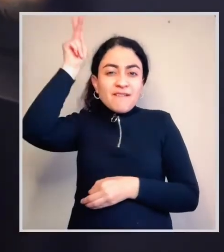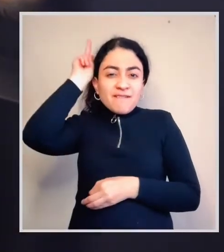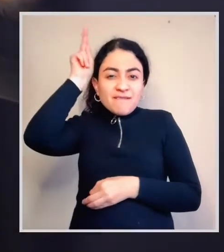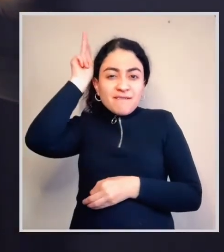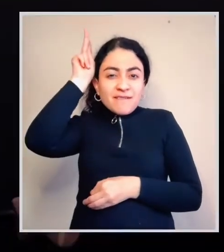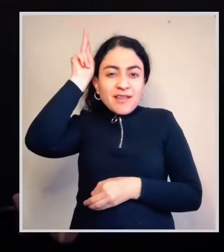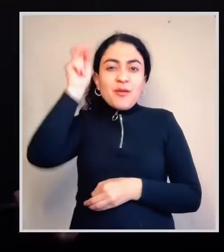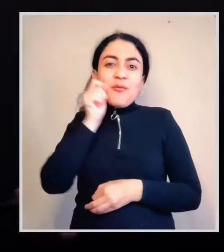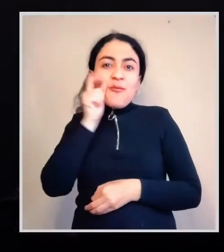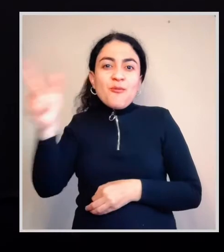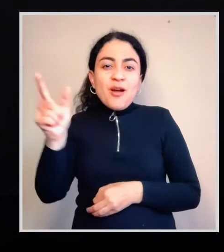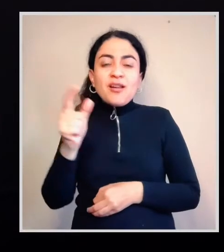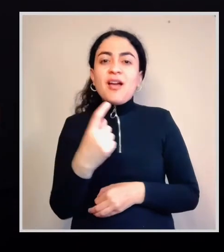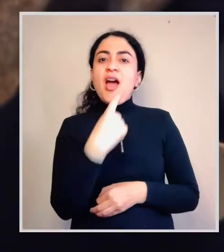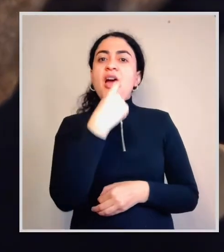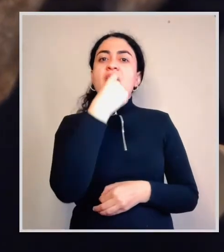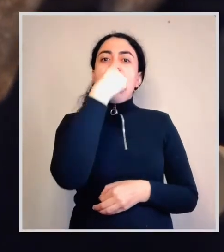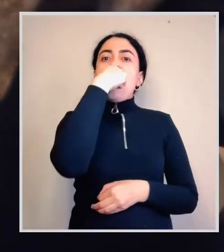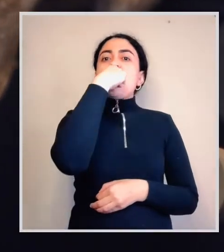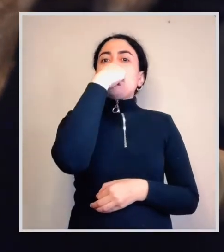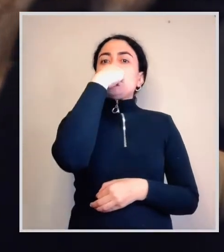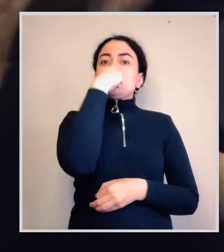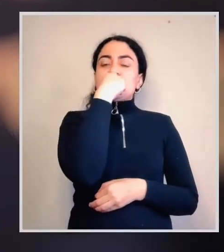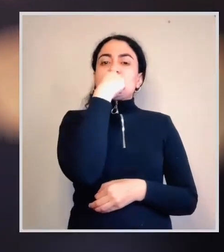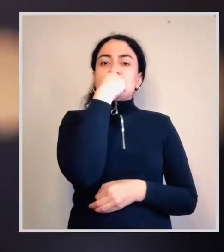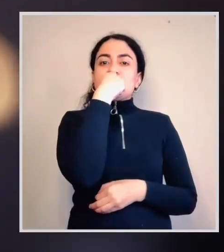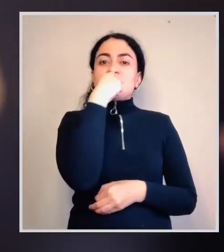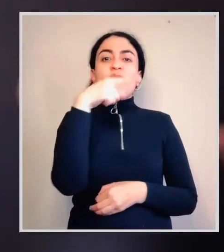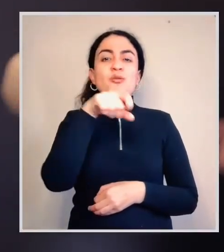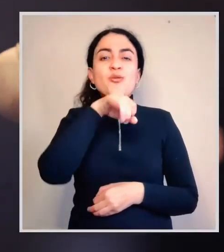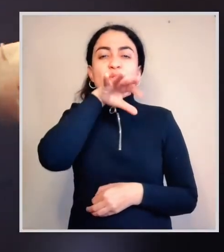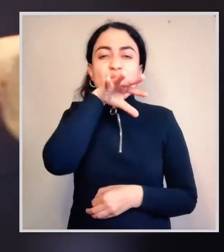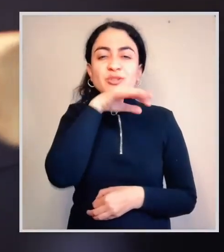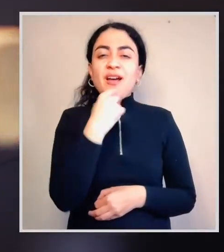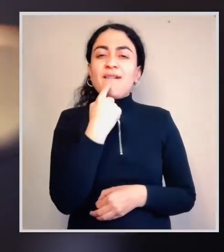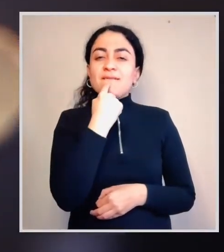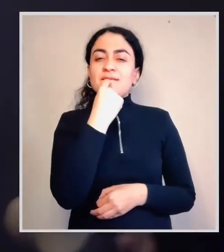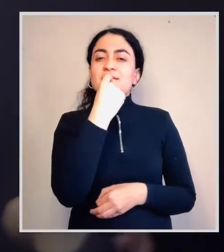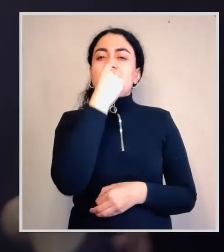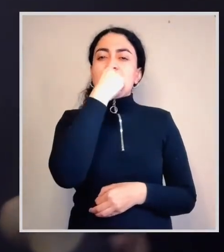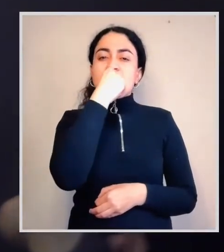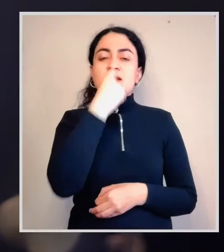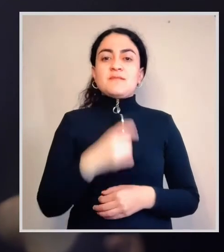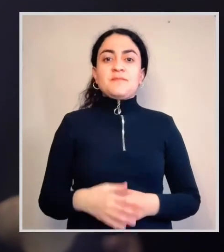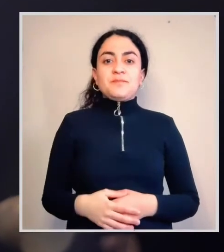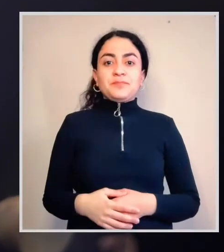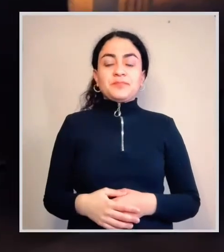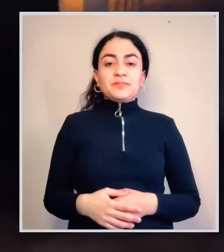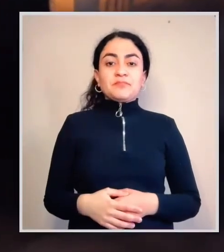vato se identifica por el tembetá, un adorno que se ponían en una perforación entre el labio y el mentón.